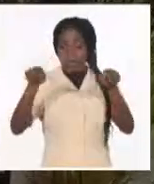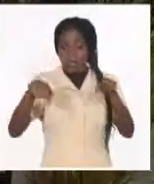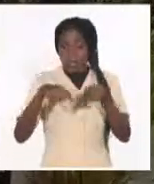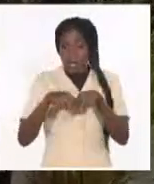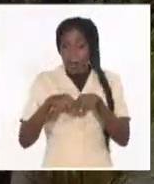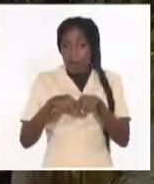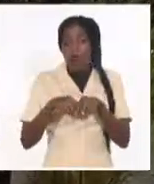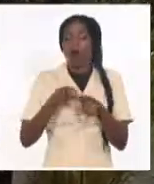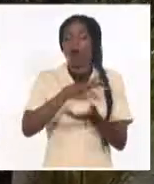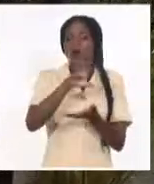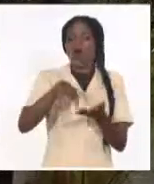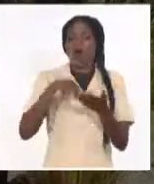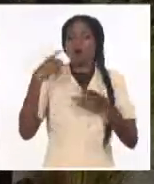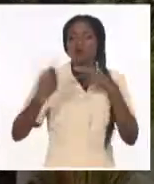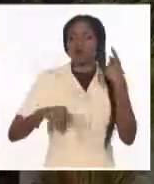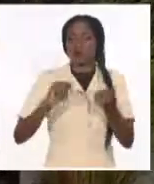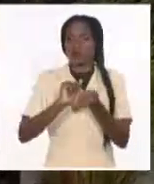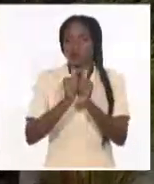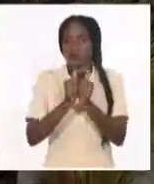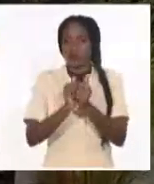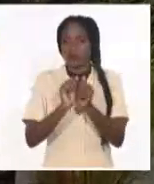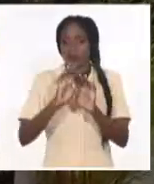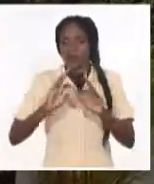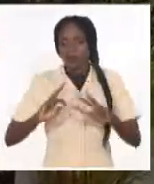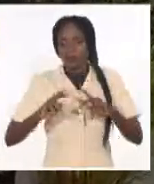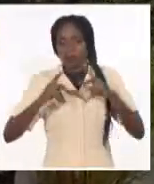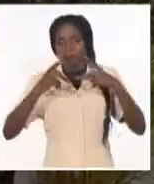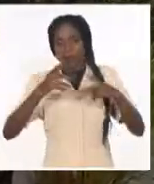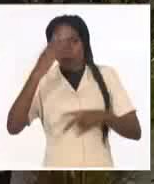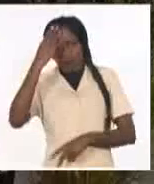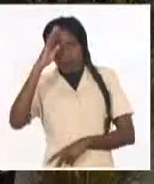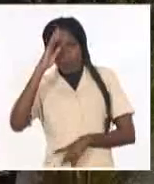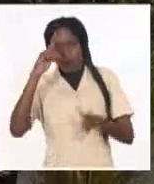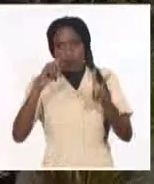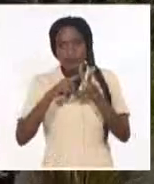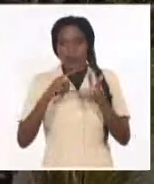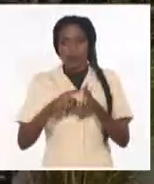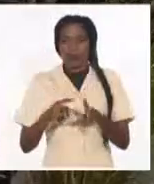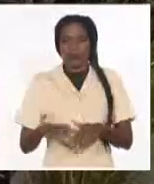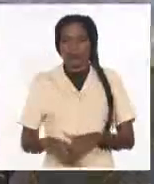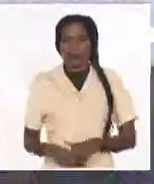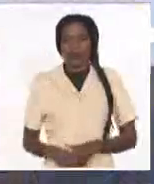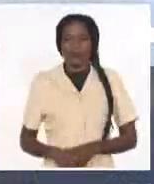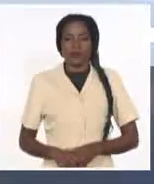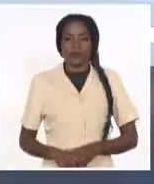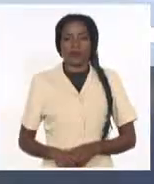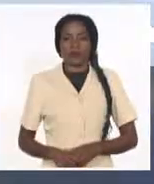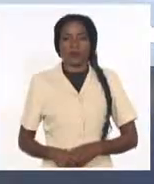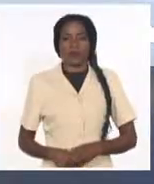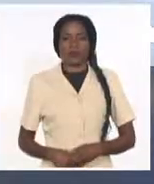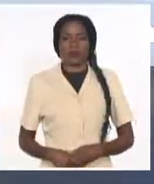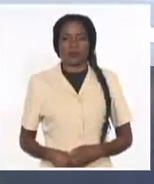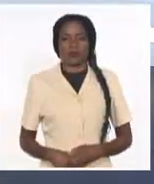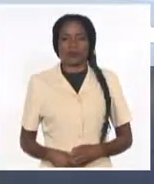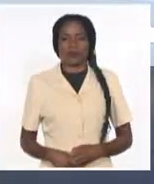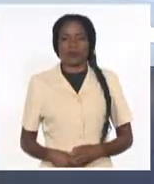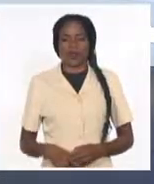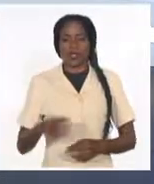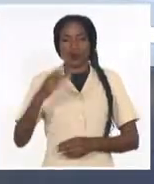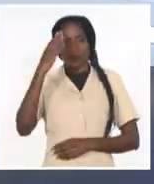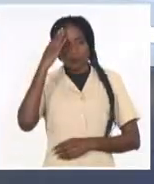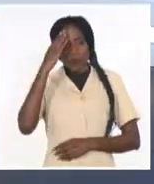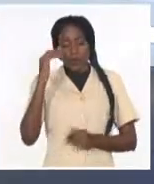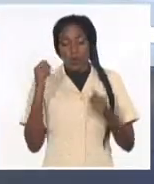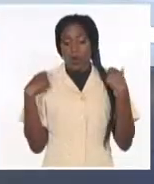de nuestros deportistas. Ahora te devuelvo la señal a los estudios centrales del noticiero estelar. Muchísimas gracias. Hay que